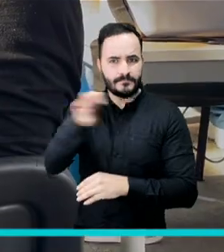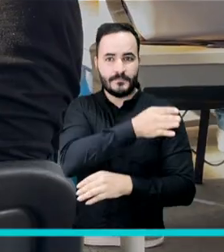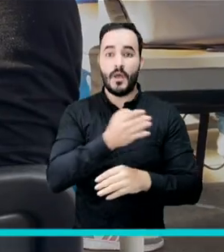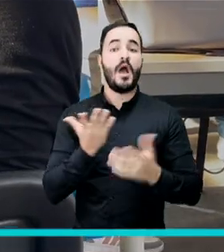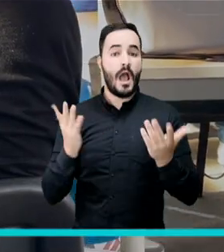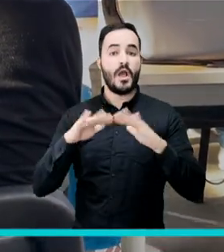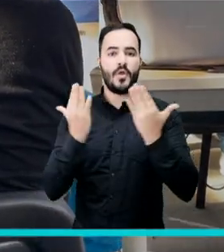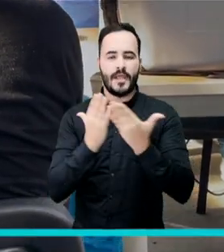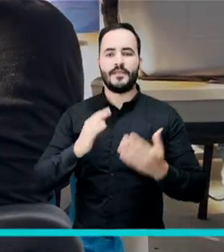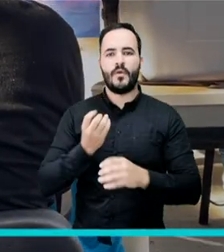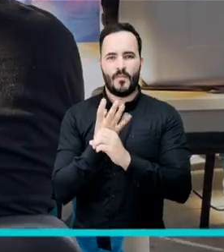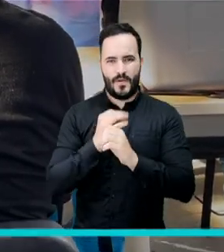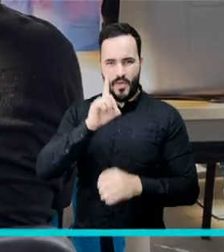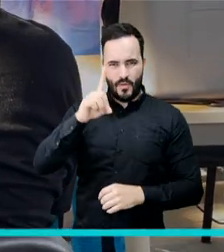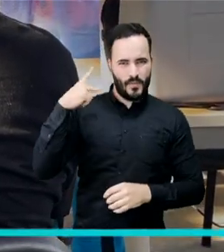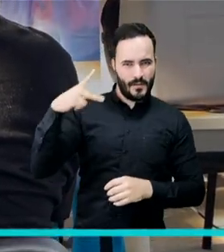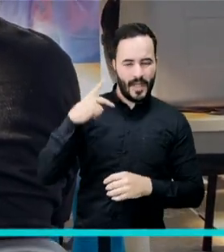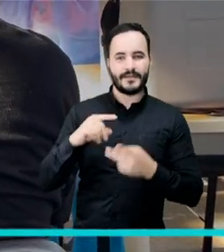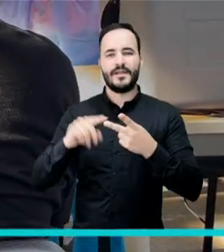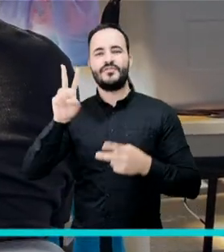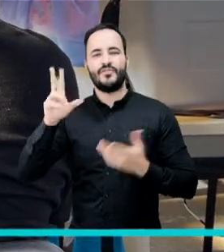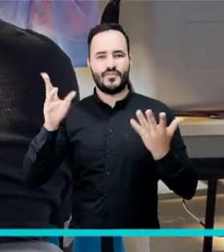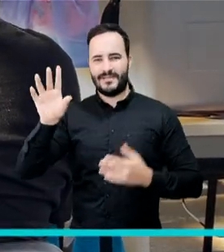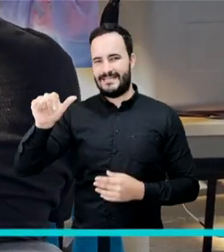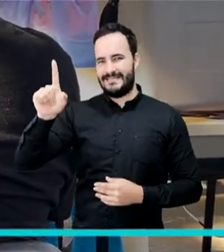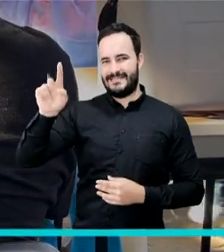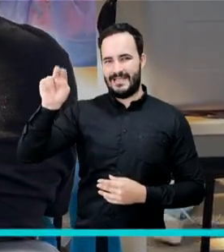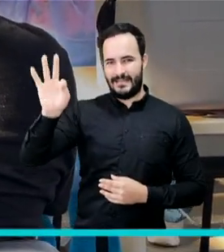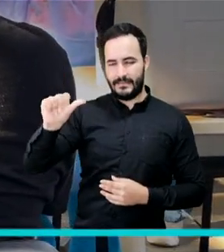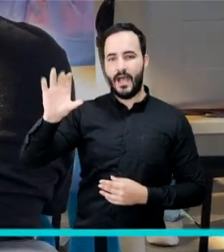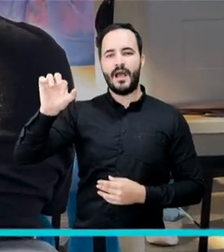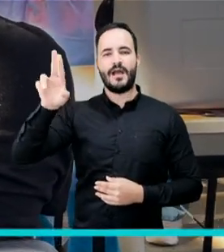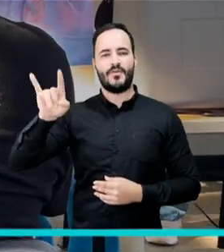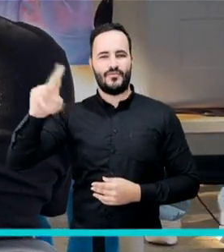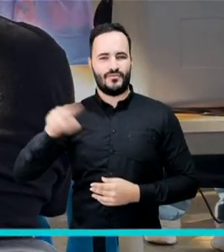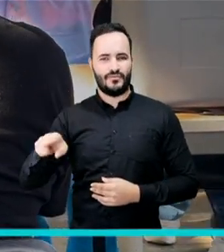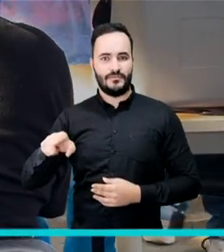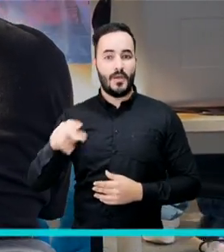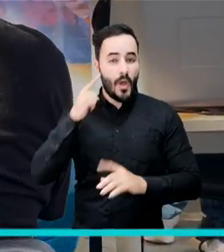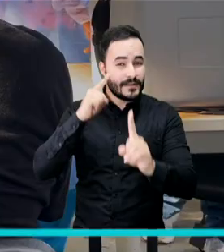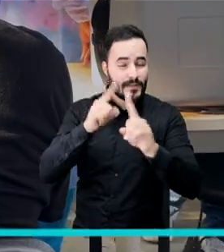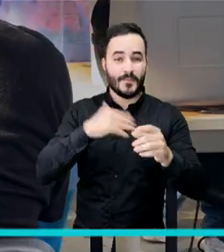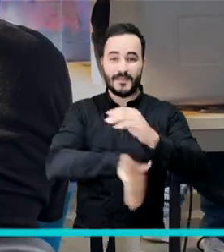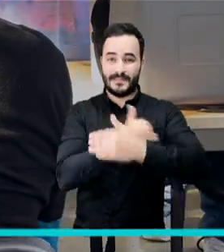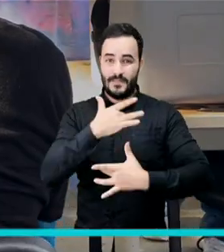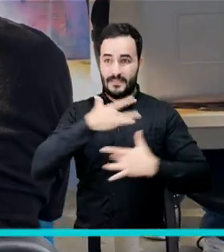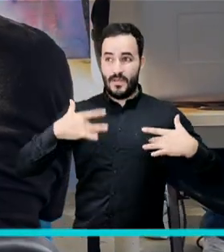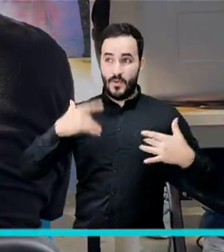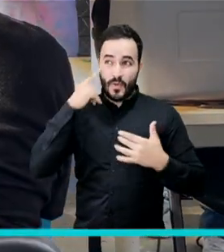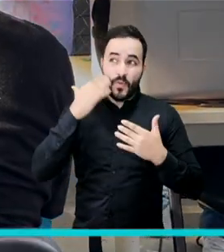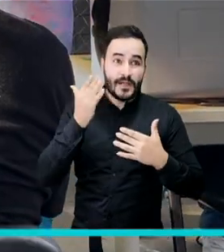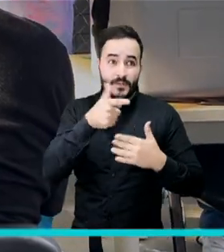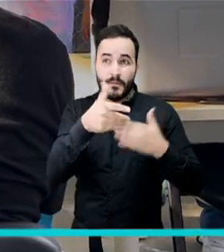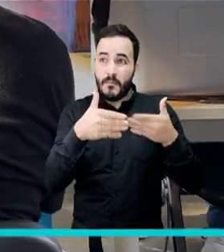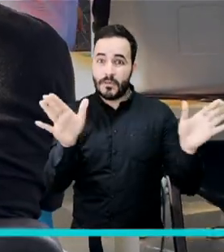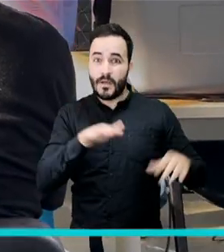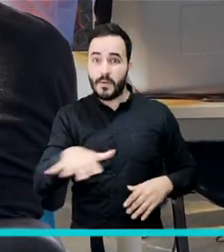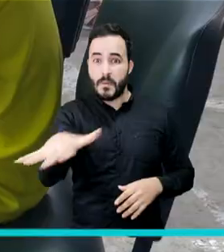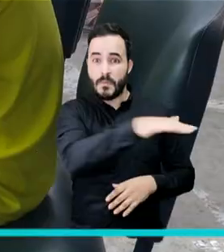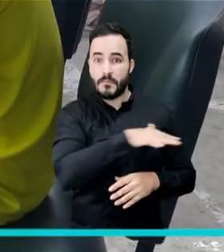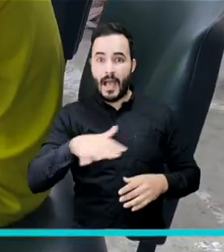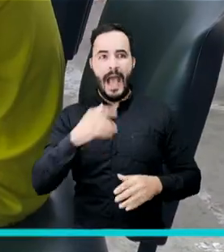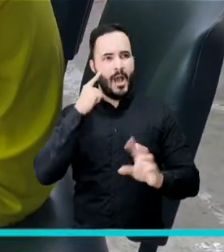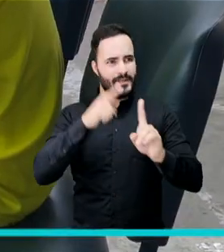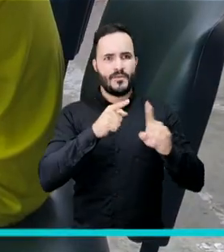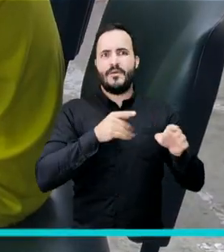El piloto se realizó en los colegios de las comunas 1 Popular y 2 Santa Cruz. La idea es que a medida que el Ministerio de Salud priorice dosis para esta población,